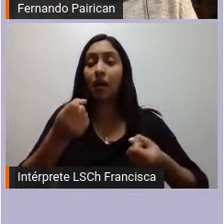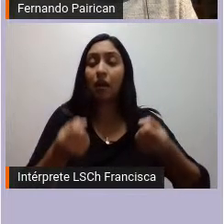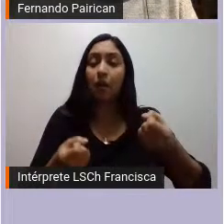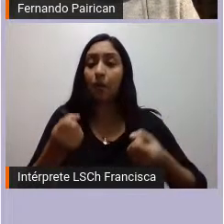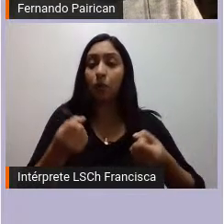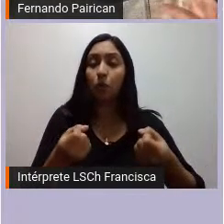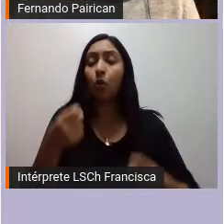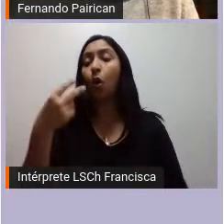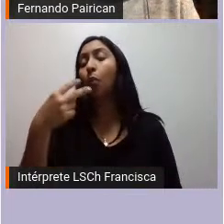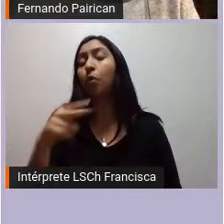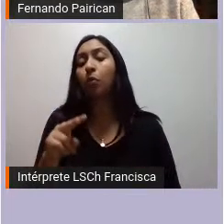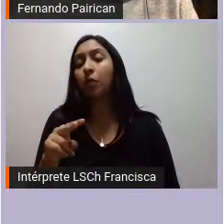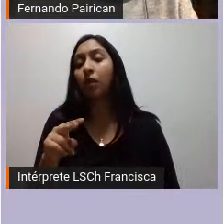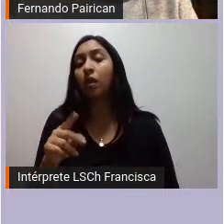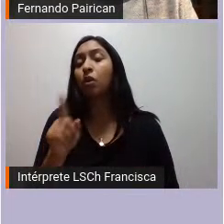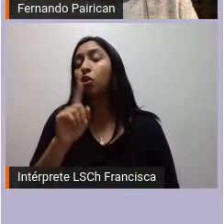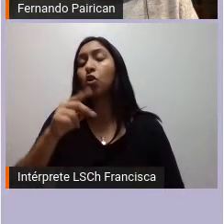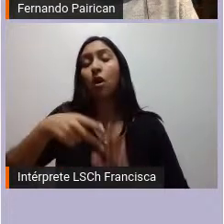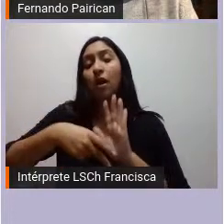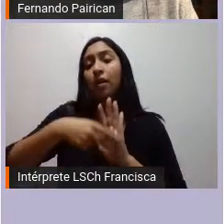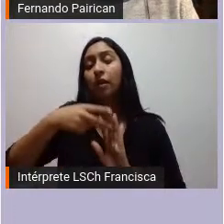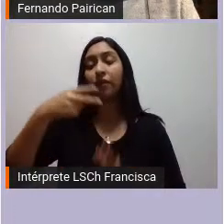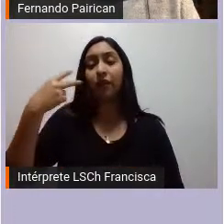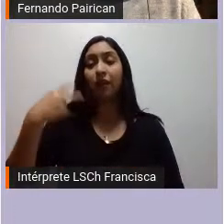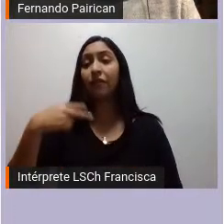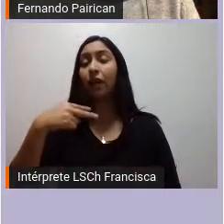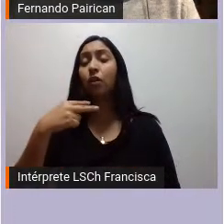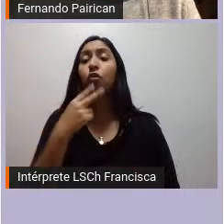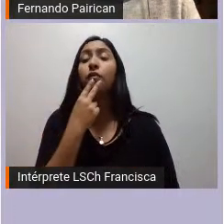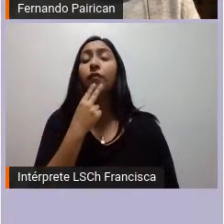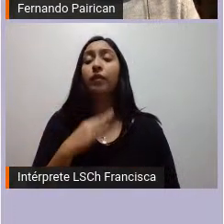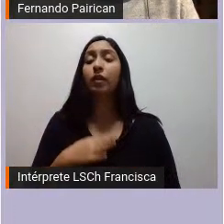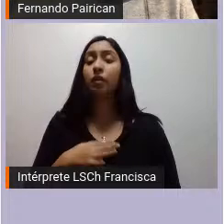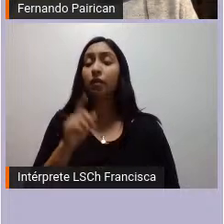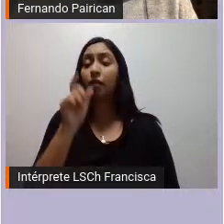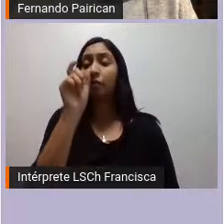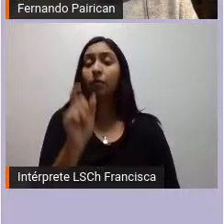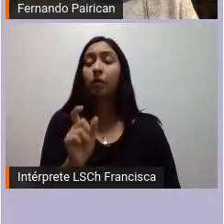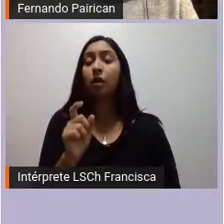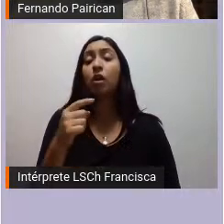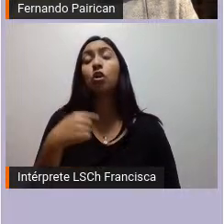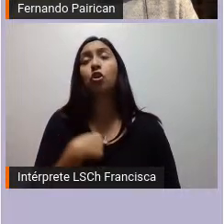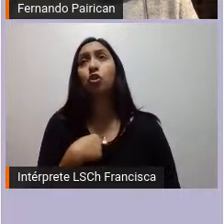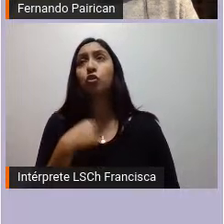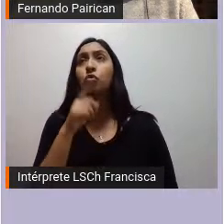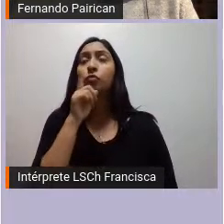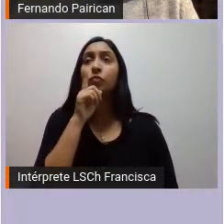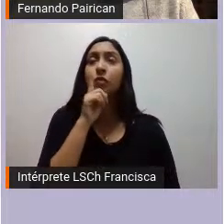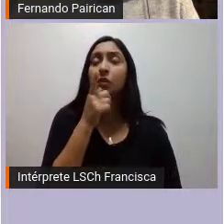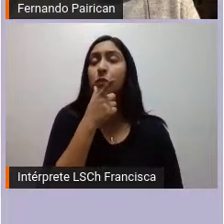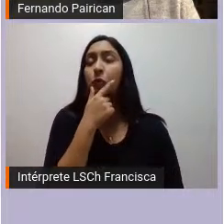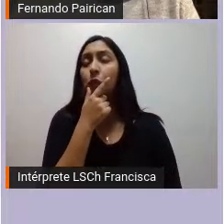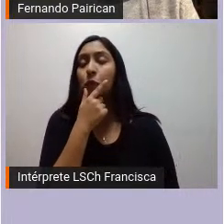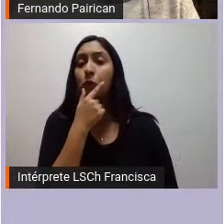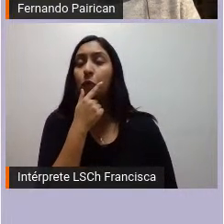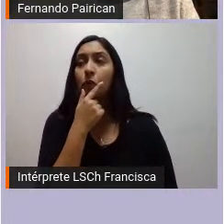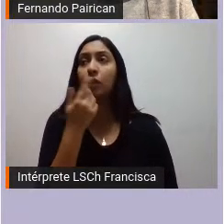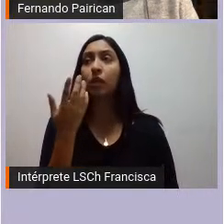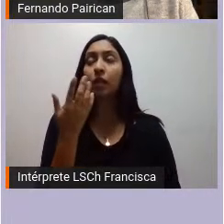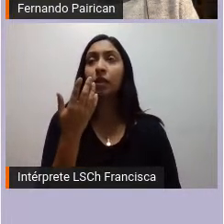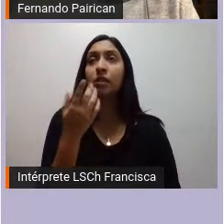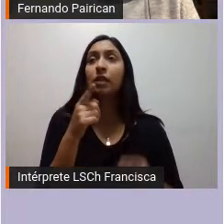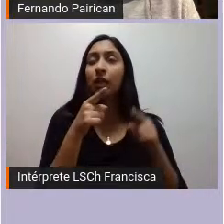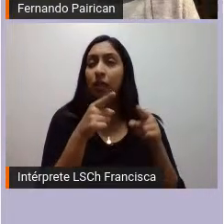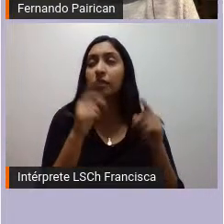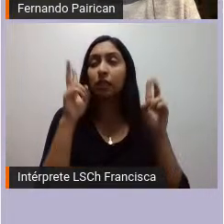está al nivel de un valor de la vida humana ¿no? Entonces tengo todavía un debate sobre si aquel aspecto es terrorismo si puede ser